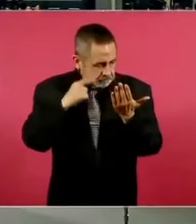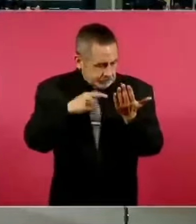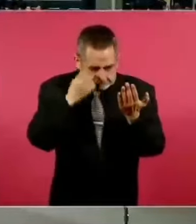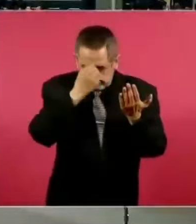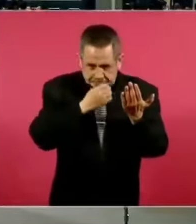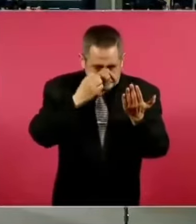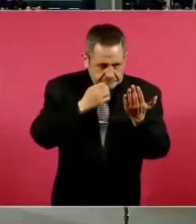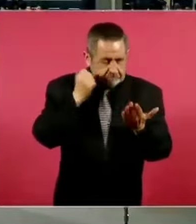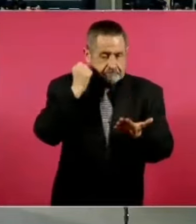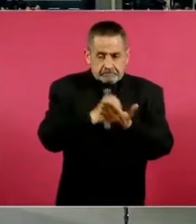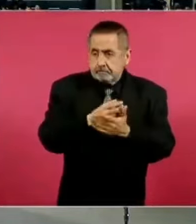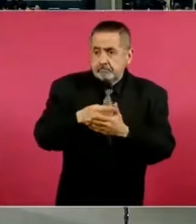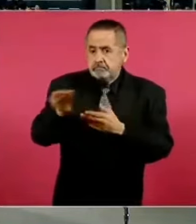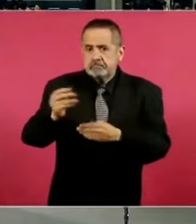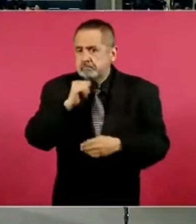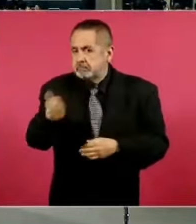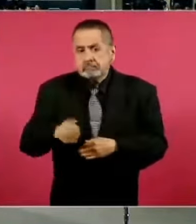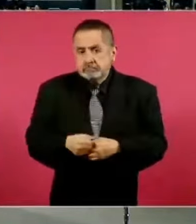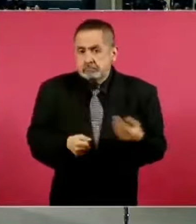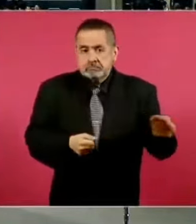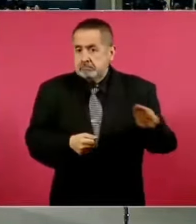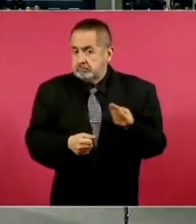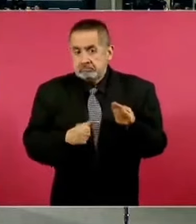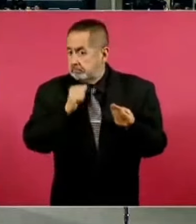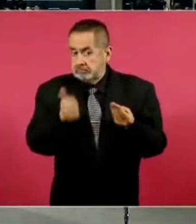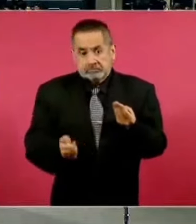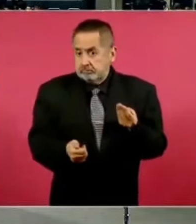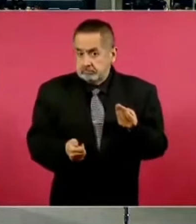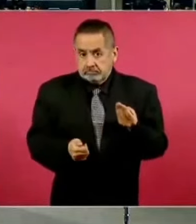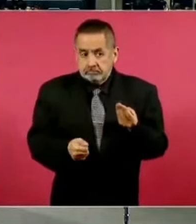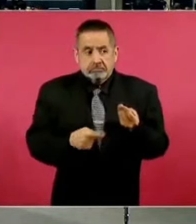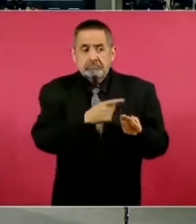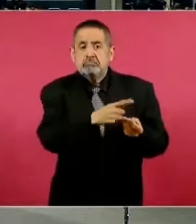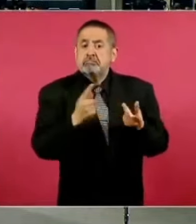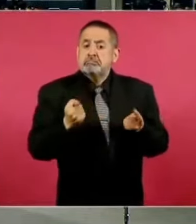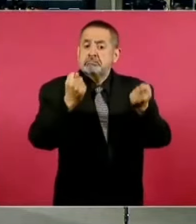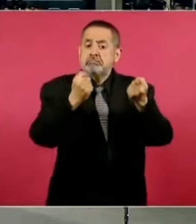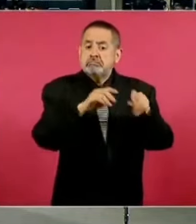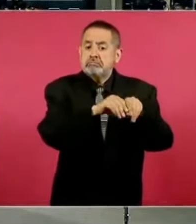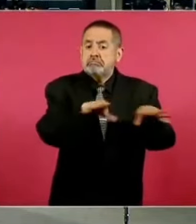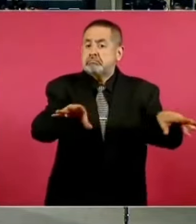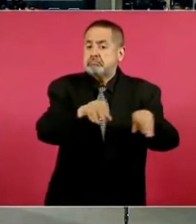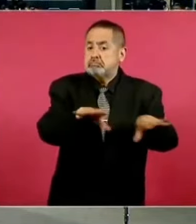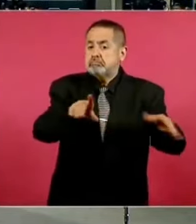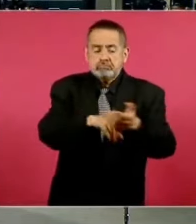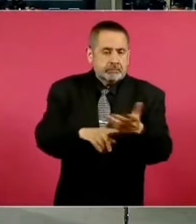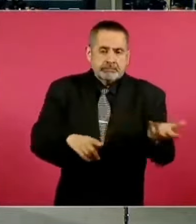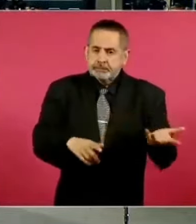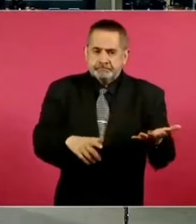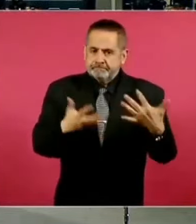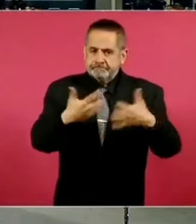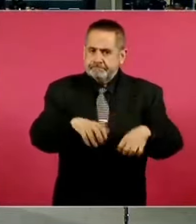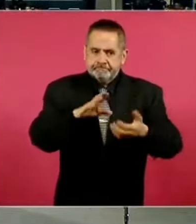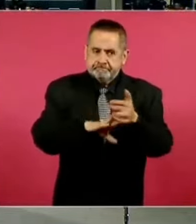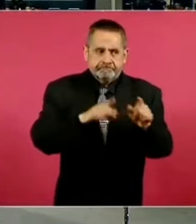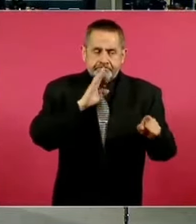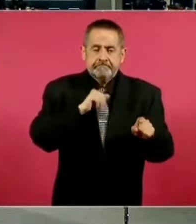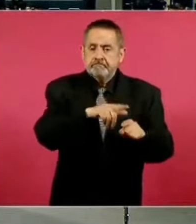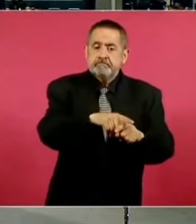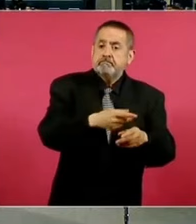analizada. Lamentablemente, hemos detectado un comportamiento nocivo por parte de la industria, en el cual